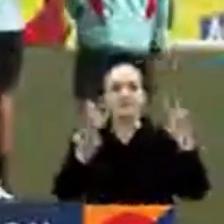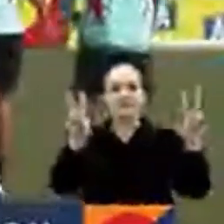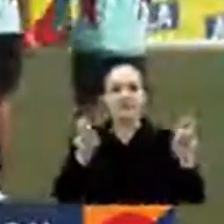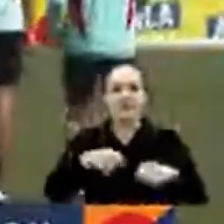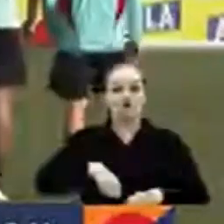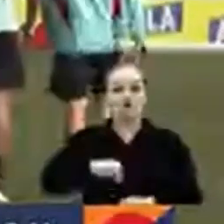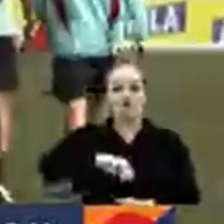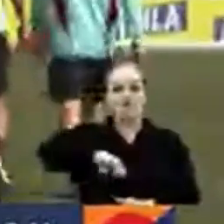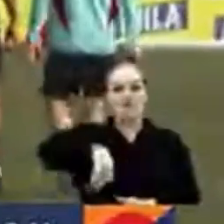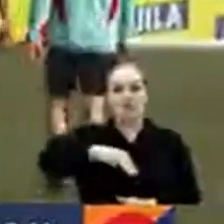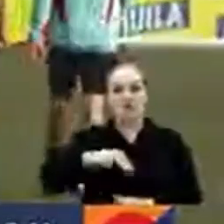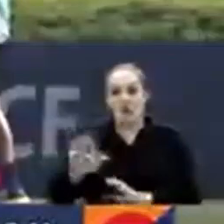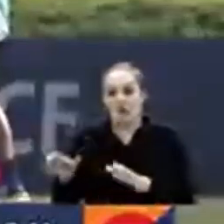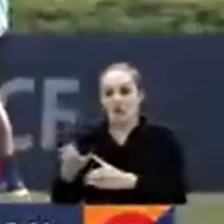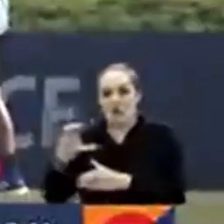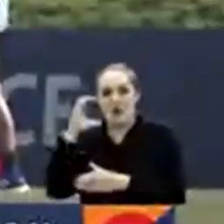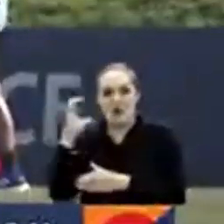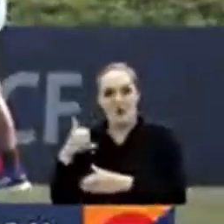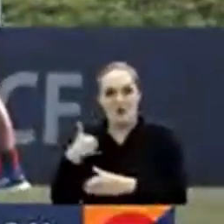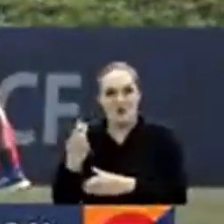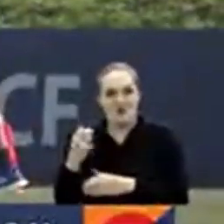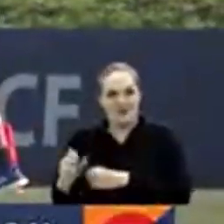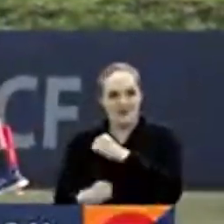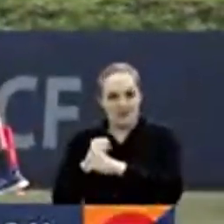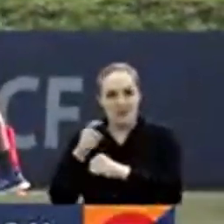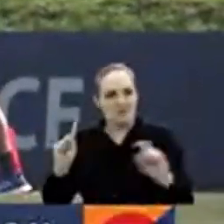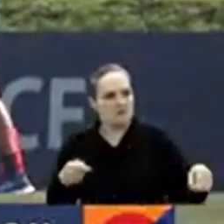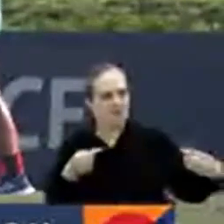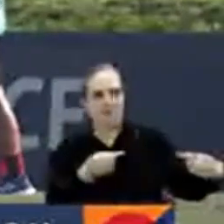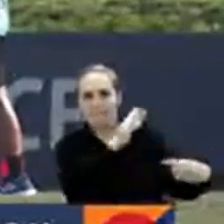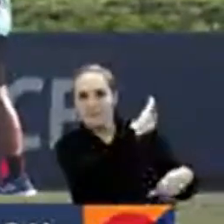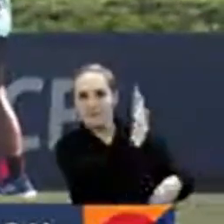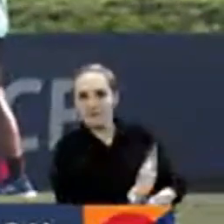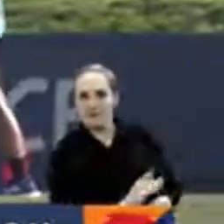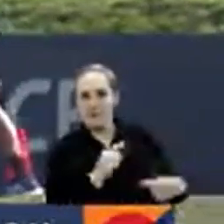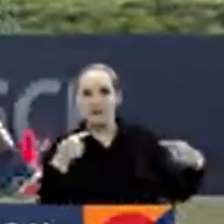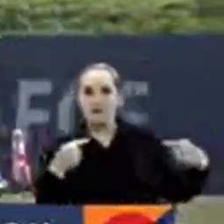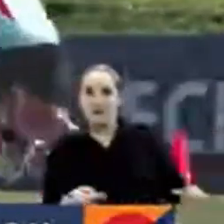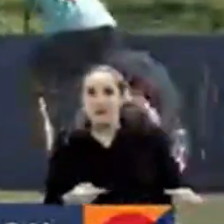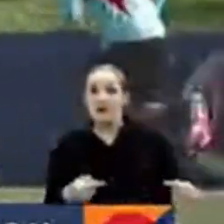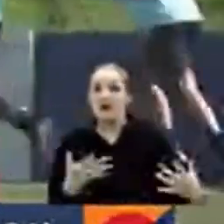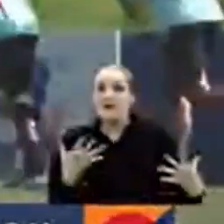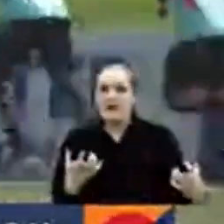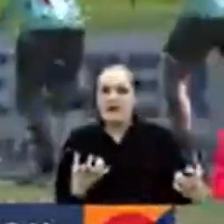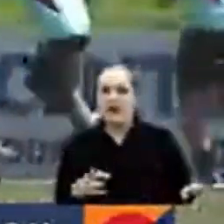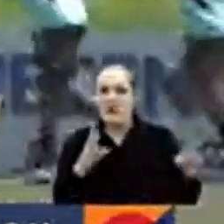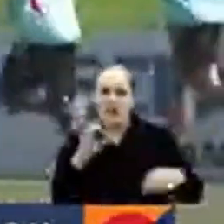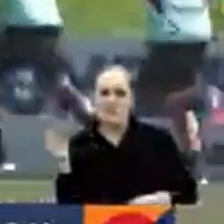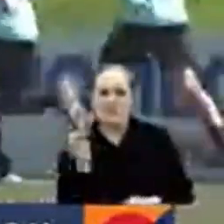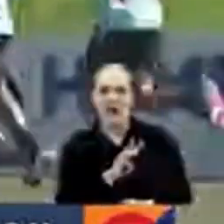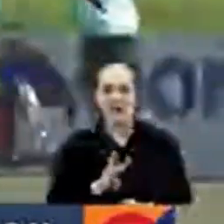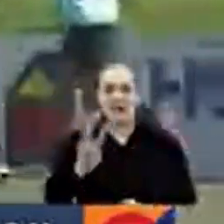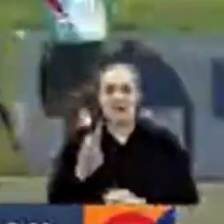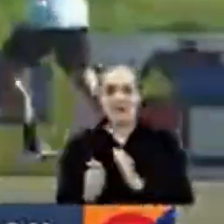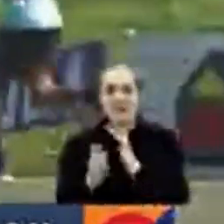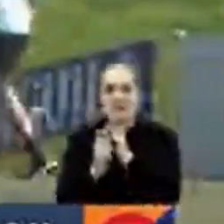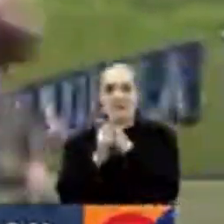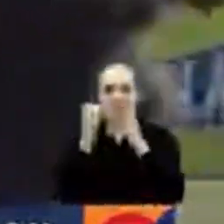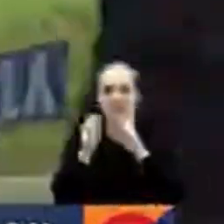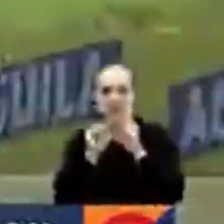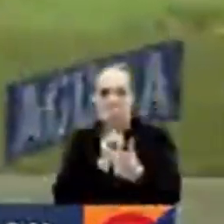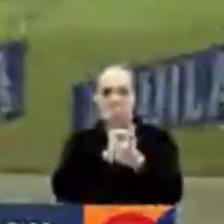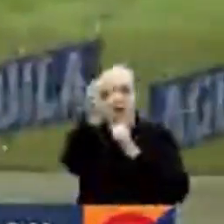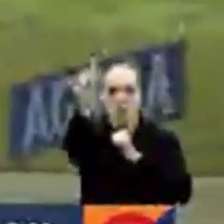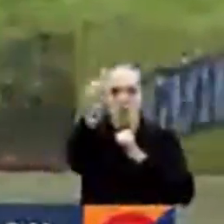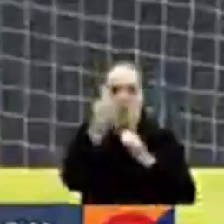próximo miércoles, la Selección Colombia Sub-20 enfrentará a Brasil, partido en el que buscarán los tres puntos que los acerquen a la